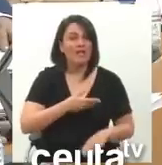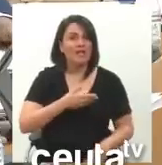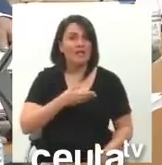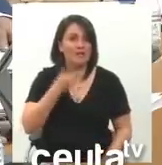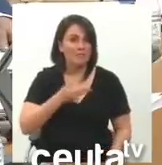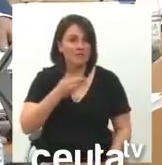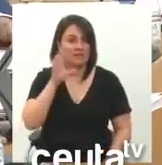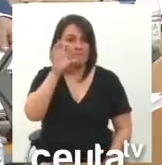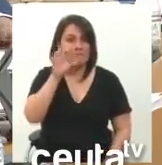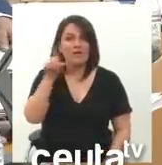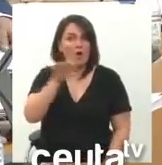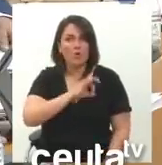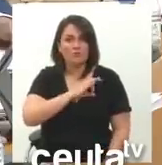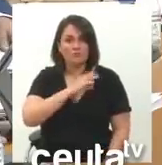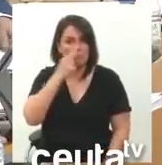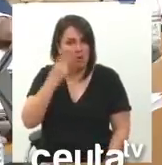manifestación en la puerta del ayuntamiento?